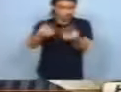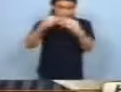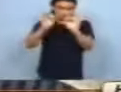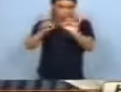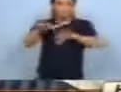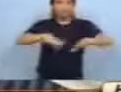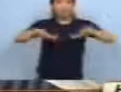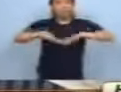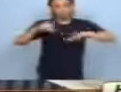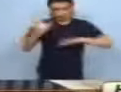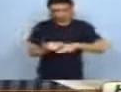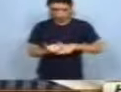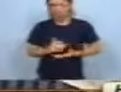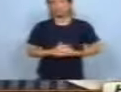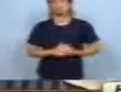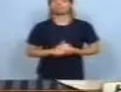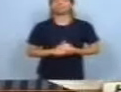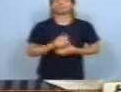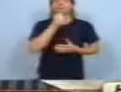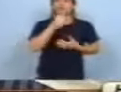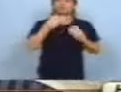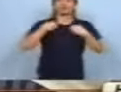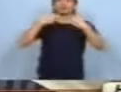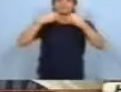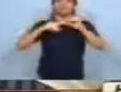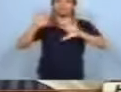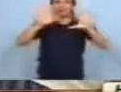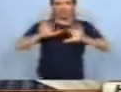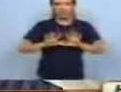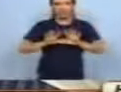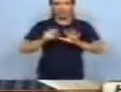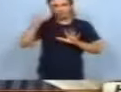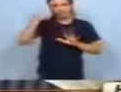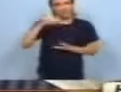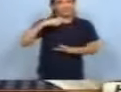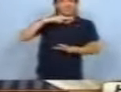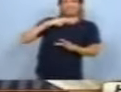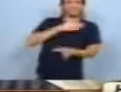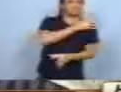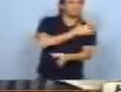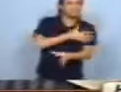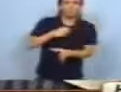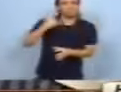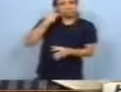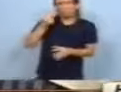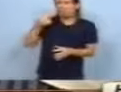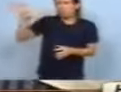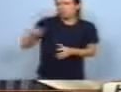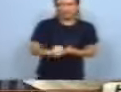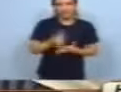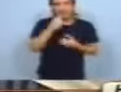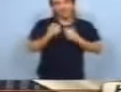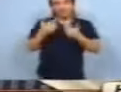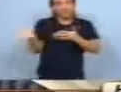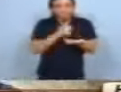Son casas equipadas, que se entregan equipadas. Porque empezamos a pensar que la gente de la villa tiene muy poco para traer. Y si vos le das todo nuevo, lo va a